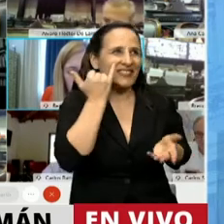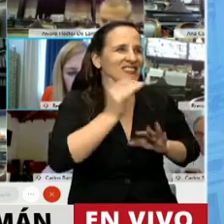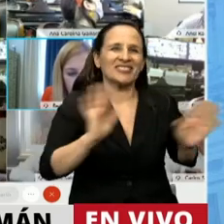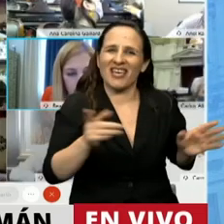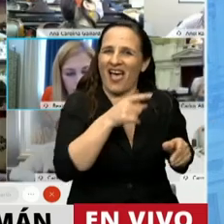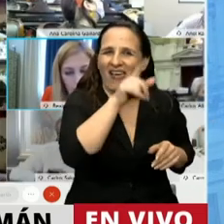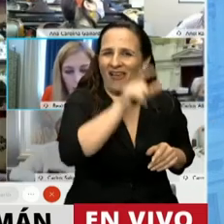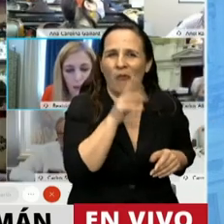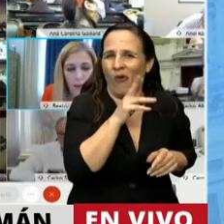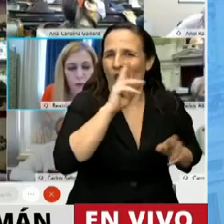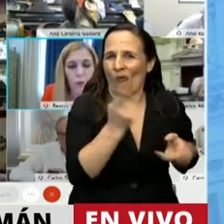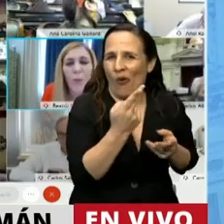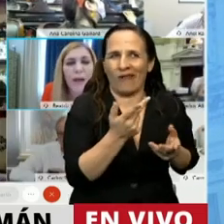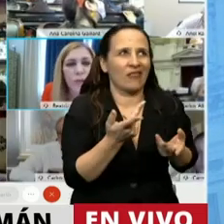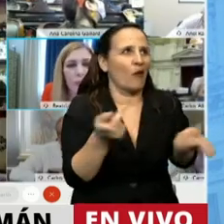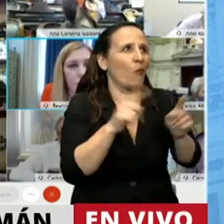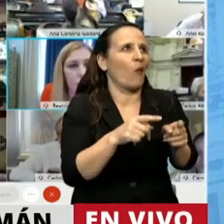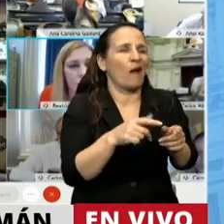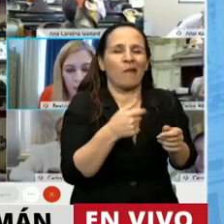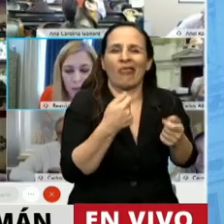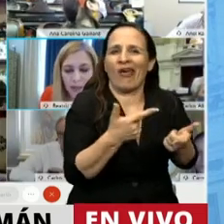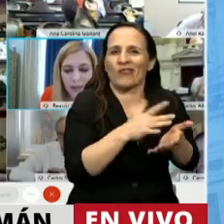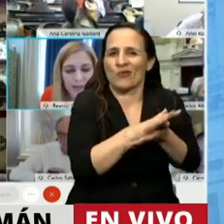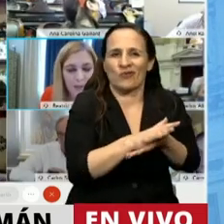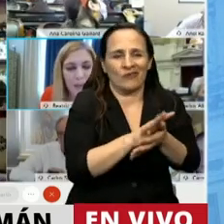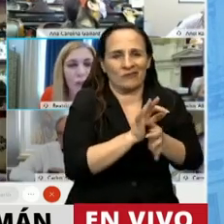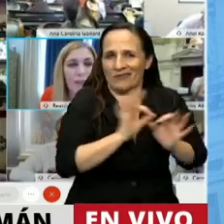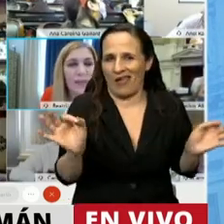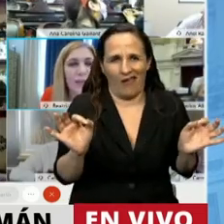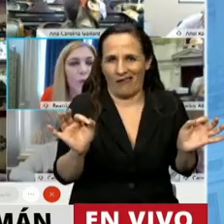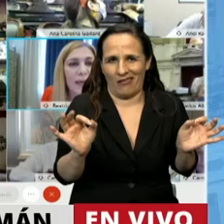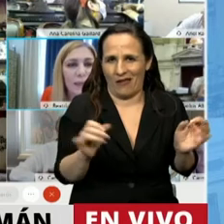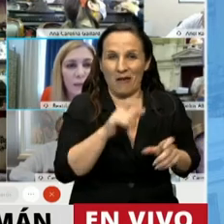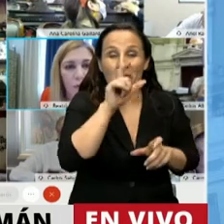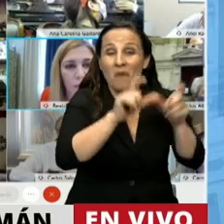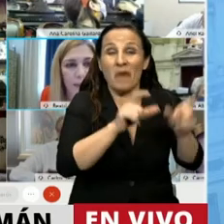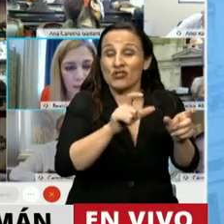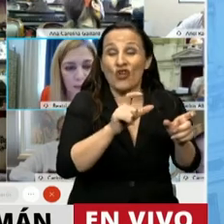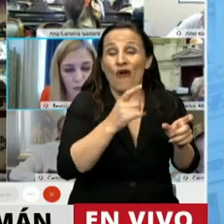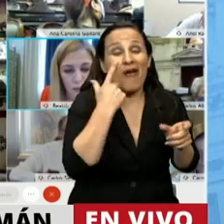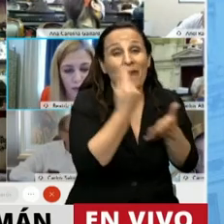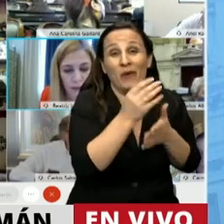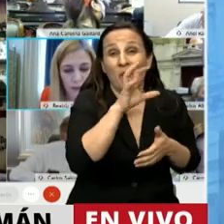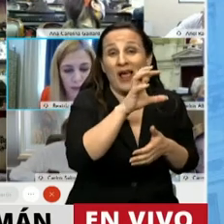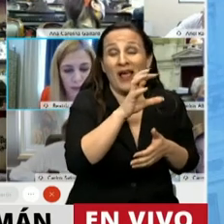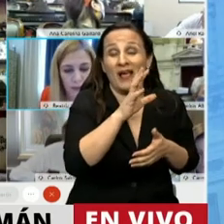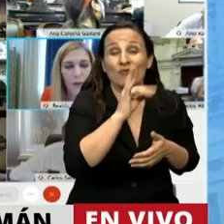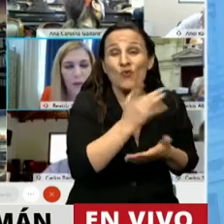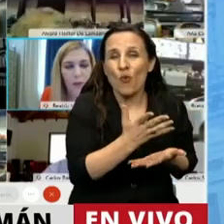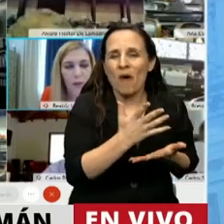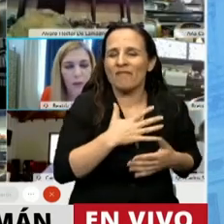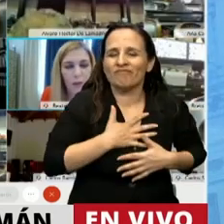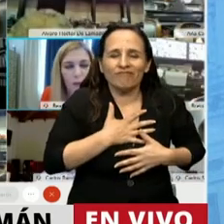sufrido toda su familia. Los tucumanos hemos superado ya la sensación de inseguridad, como a veces nos dicen,